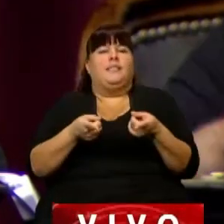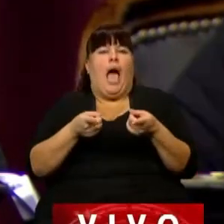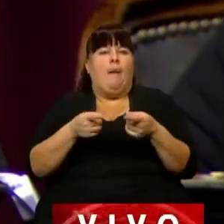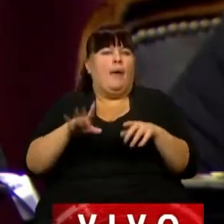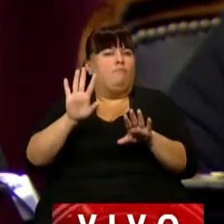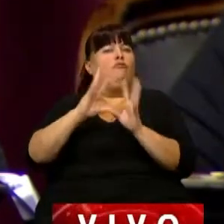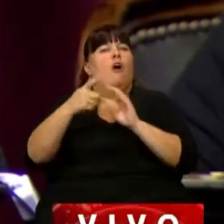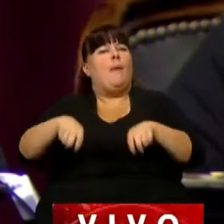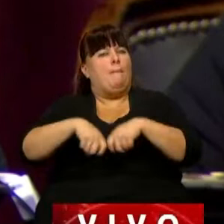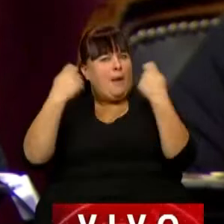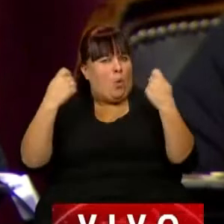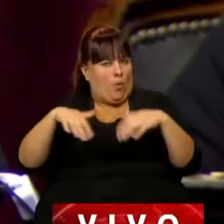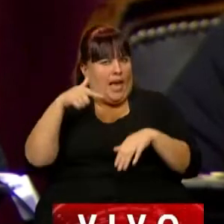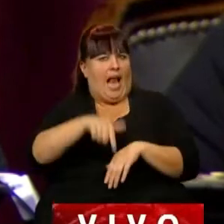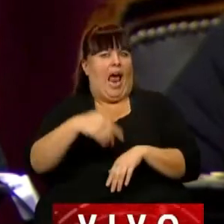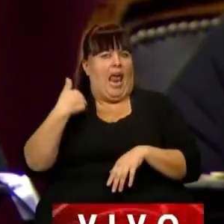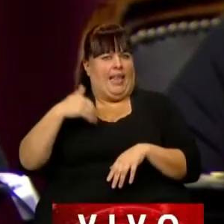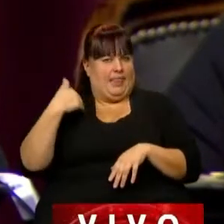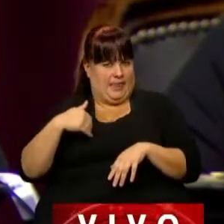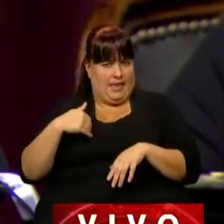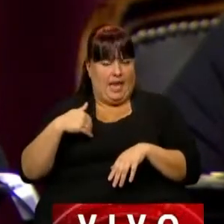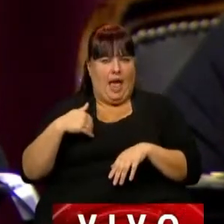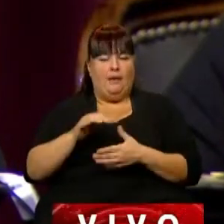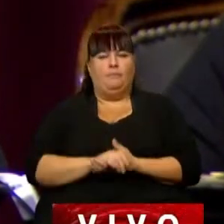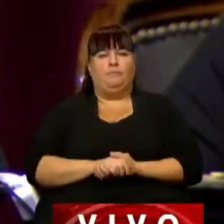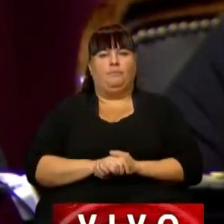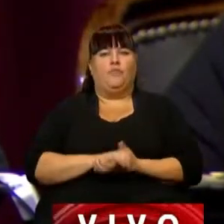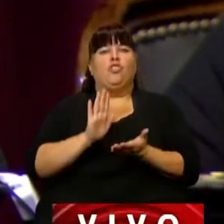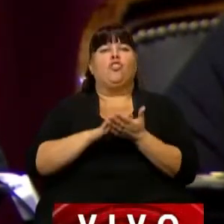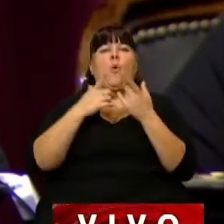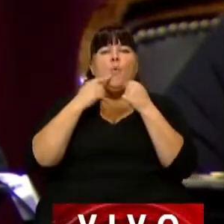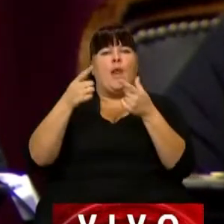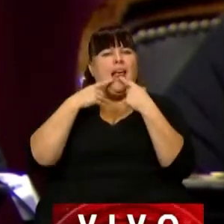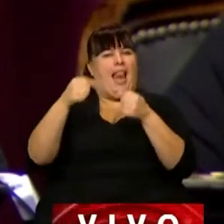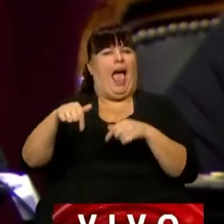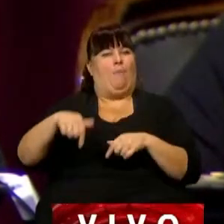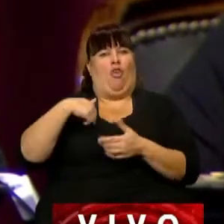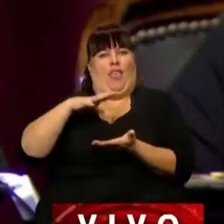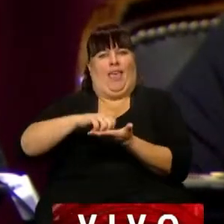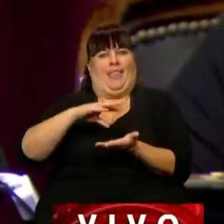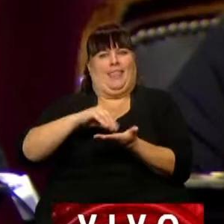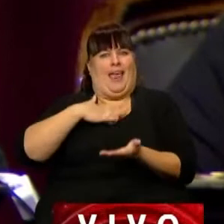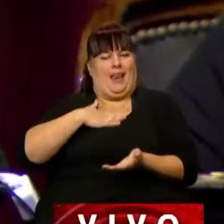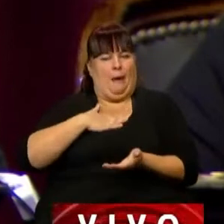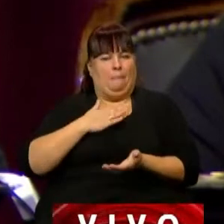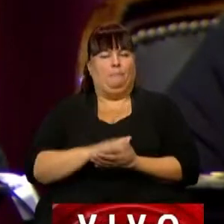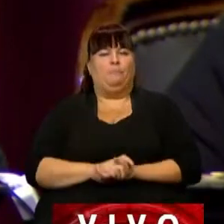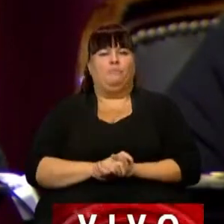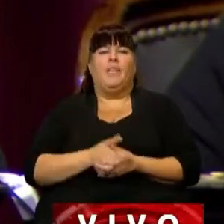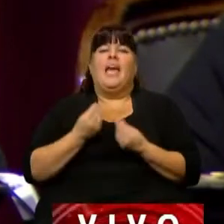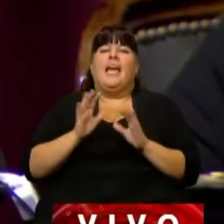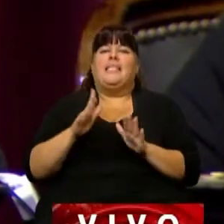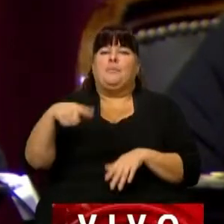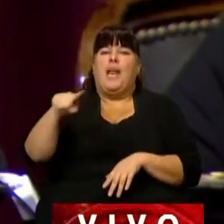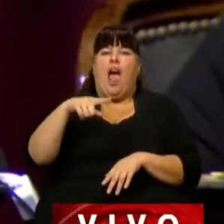perjudicado ampliamente a la Argentina en este reclamo que estamos haciendo de nuestra soberanía. ¿Qué esperan